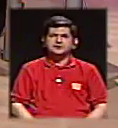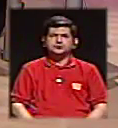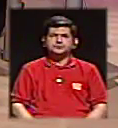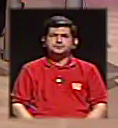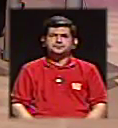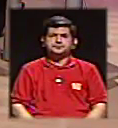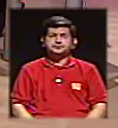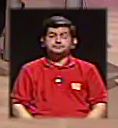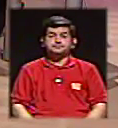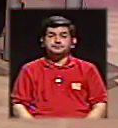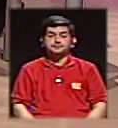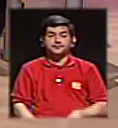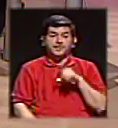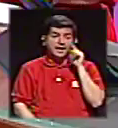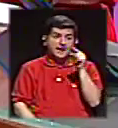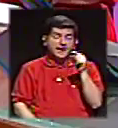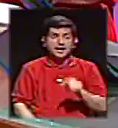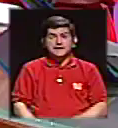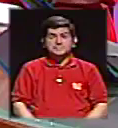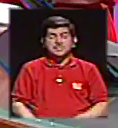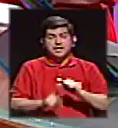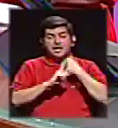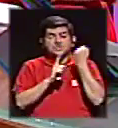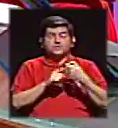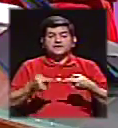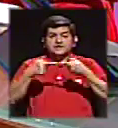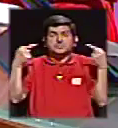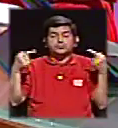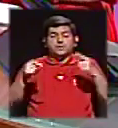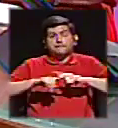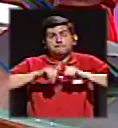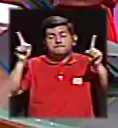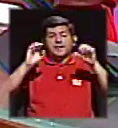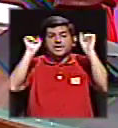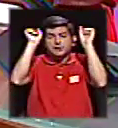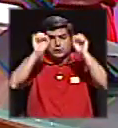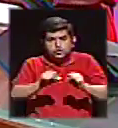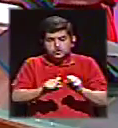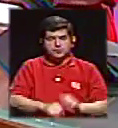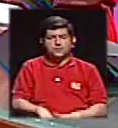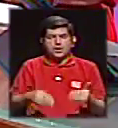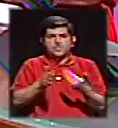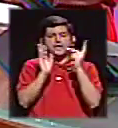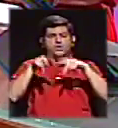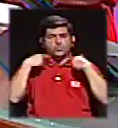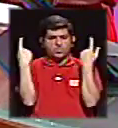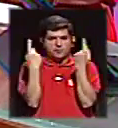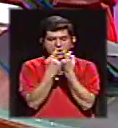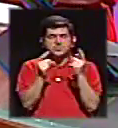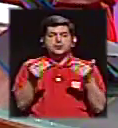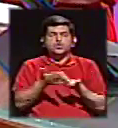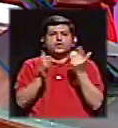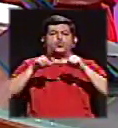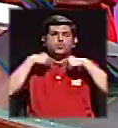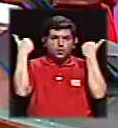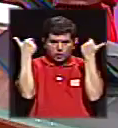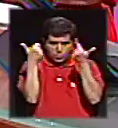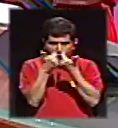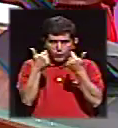Entonces, bueno, eso es un hándicap. Pero tendrá, bueno, si logra ese nuevo partido o ese nuevo grupo